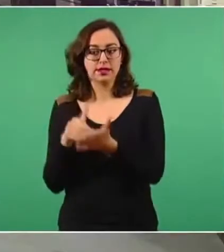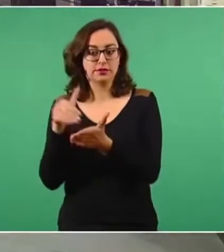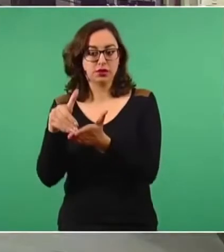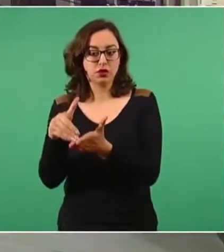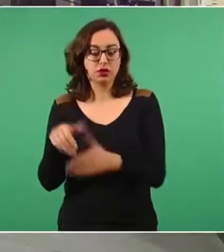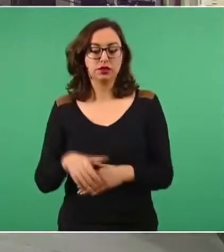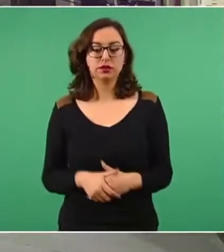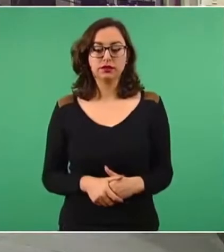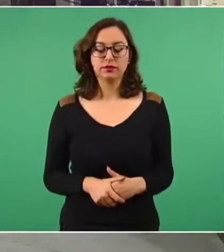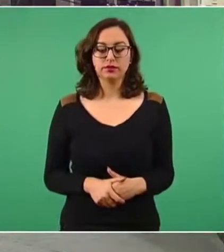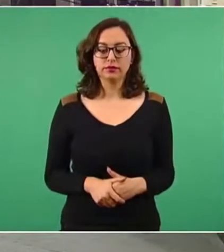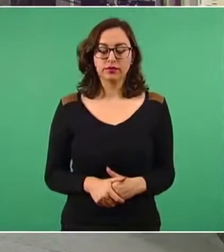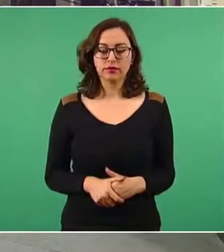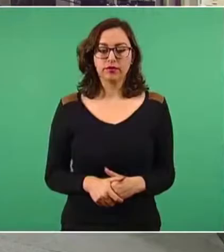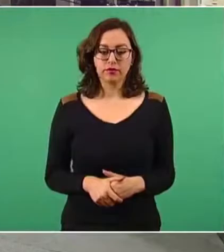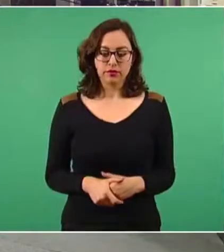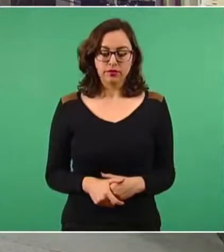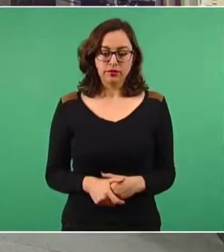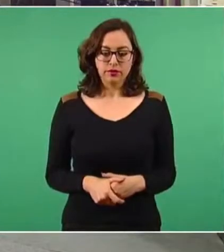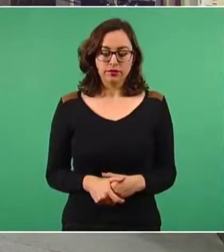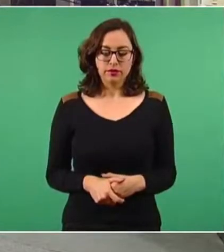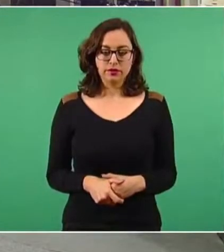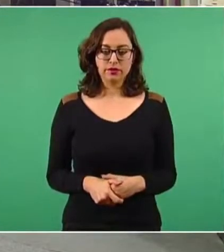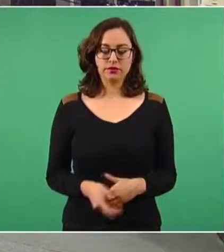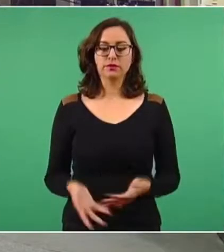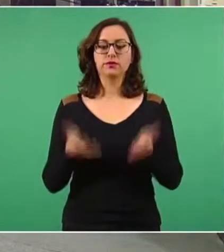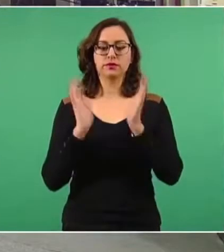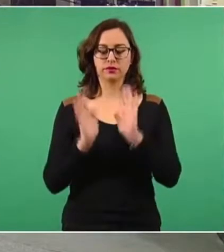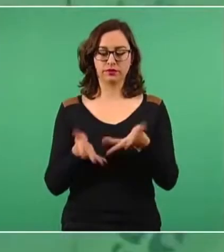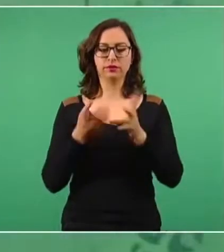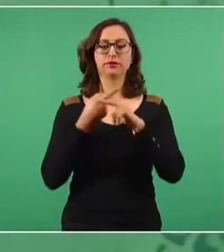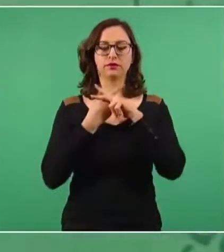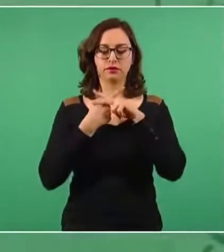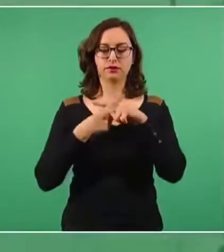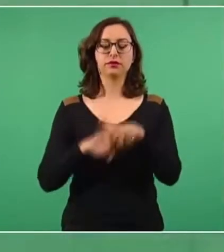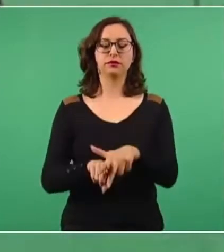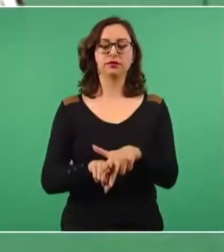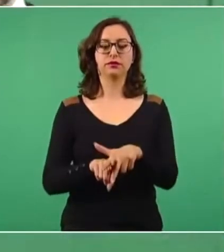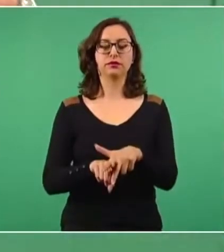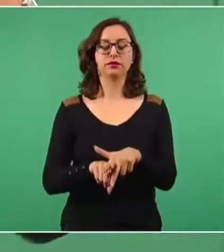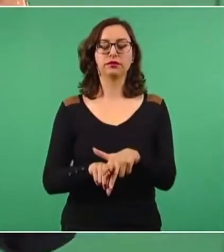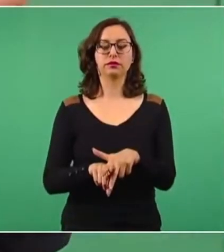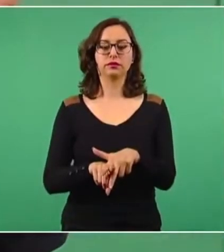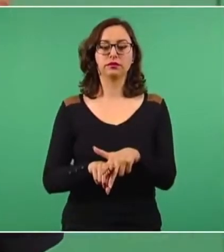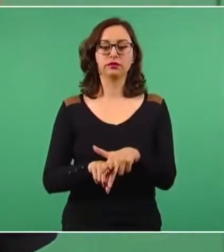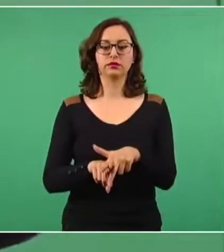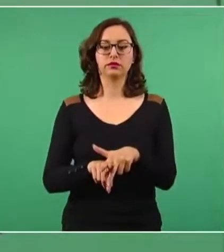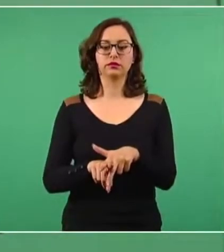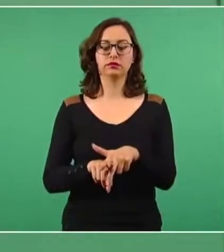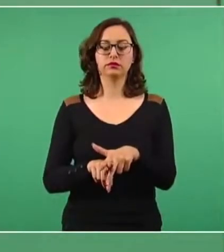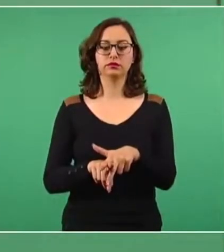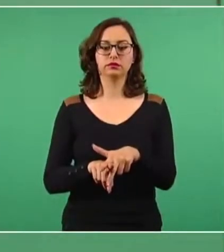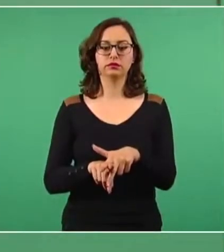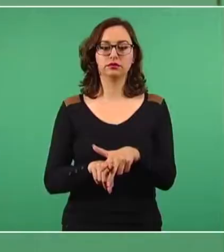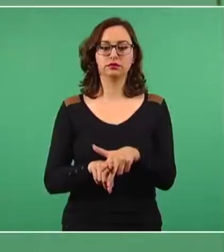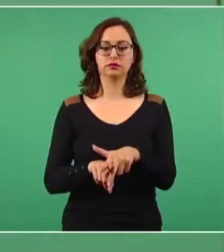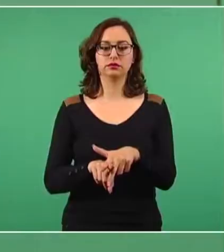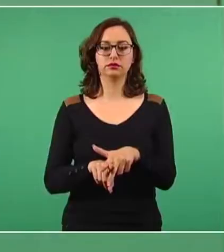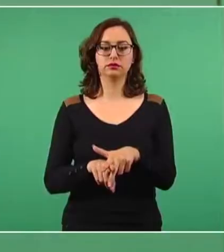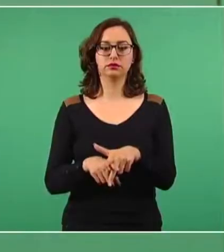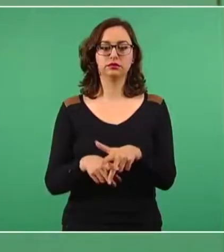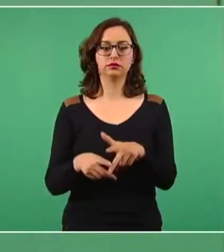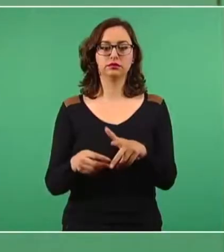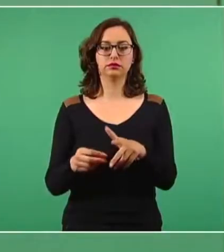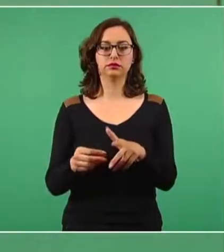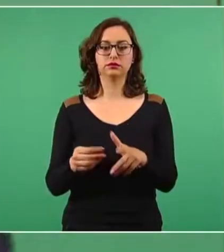años? Ya comenzó, incluso ya se está entregando a mayores de